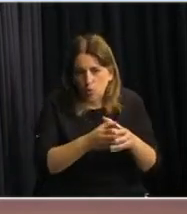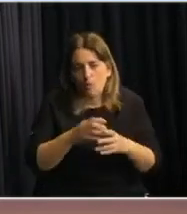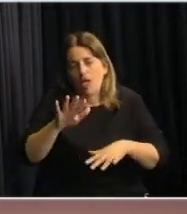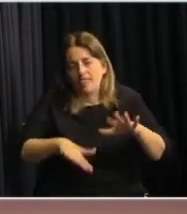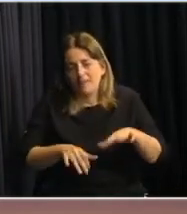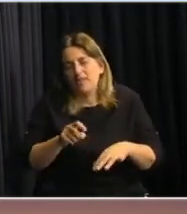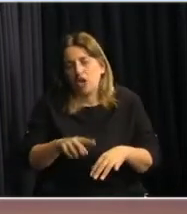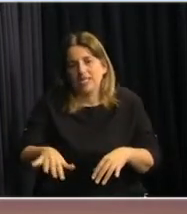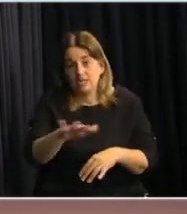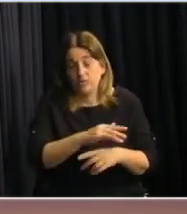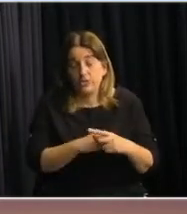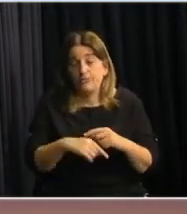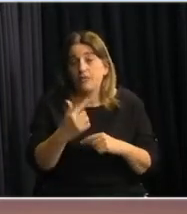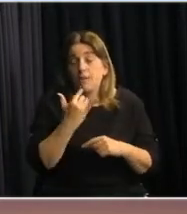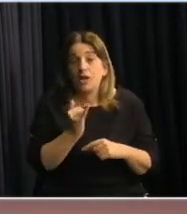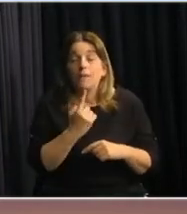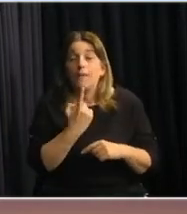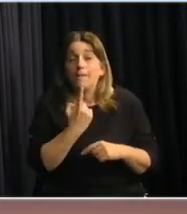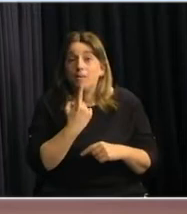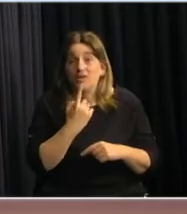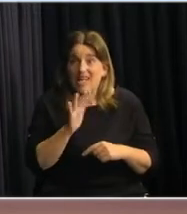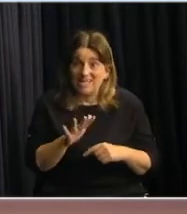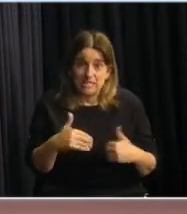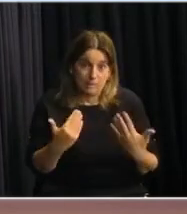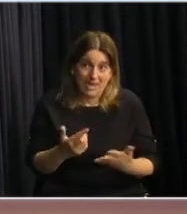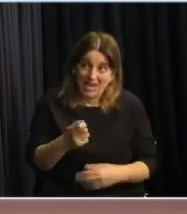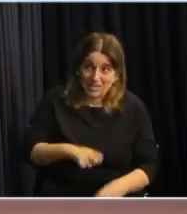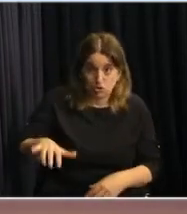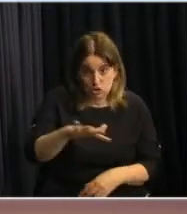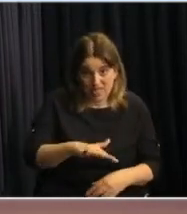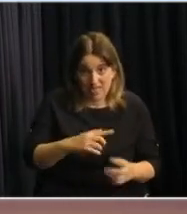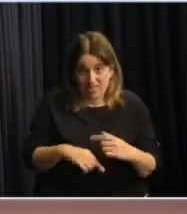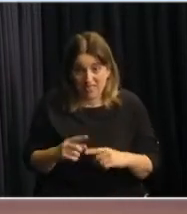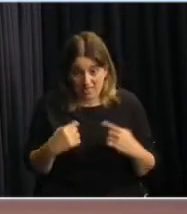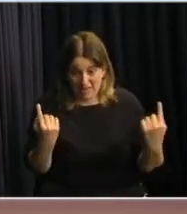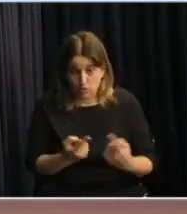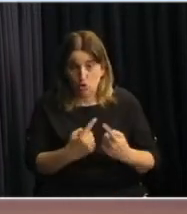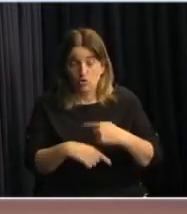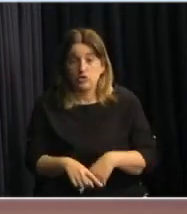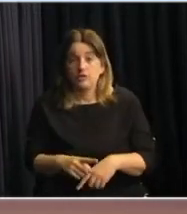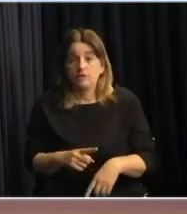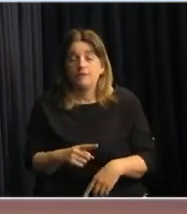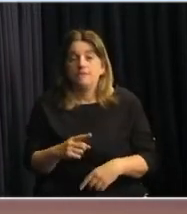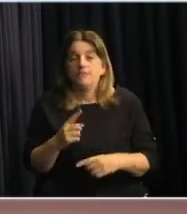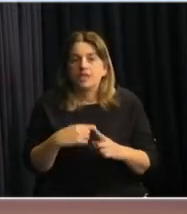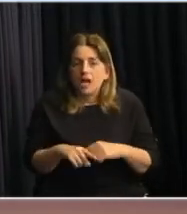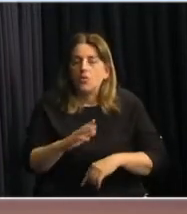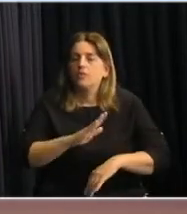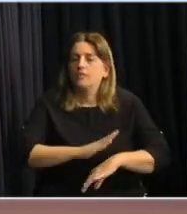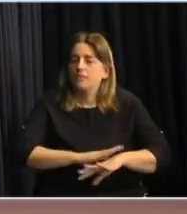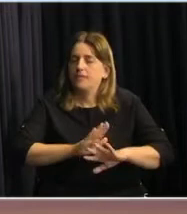respondiendo. En el caso de las políticas sociales, claramente va a llevar un tiempo en que